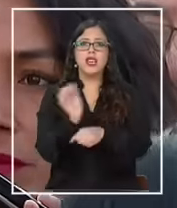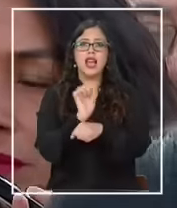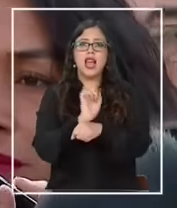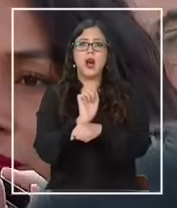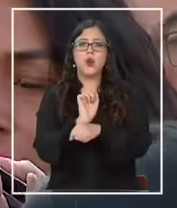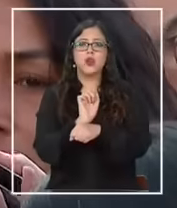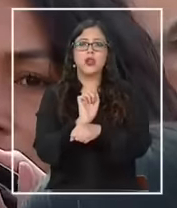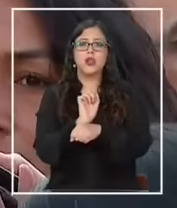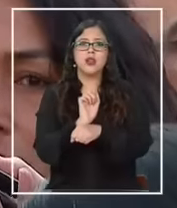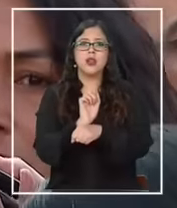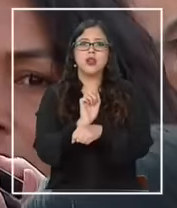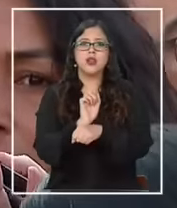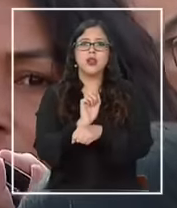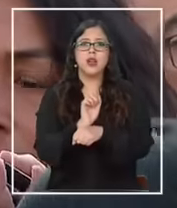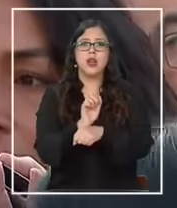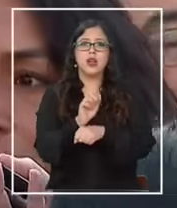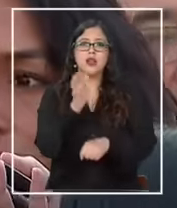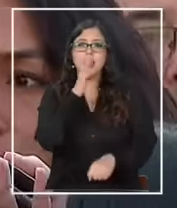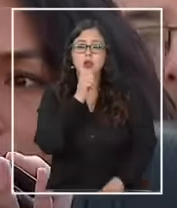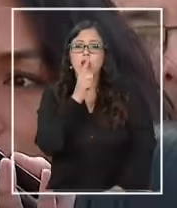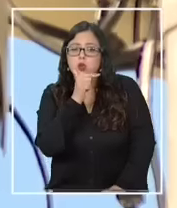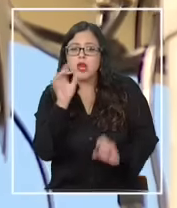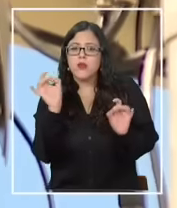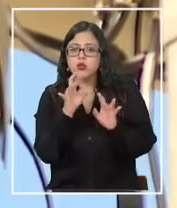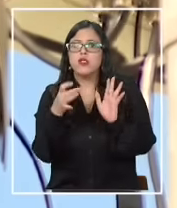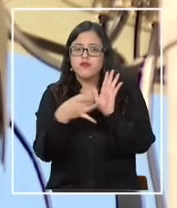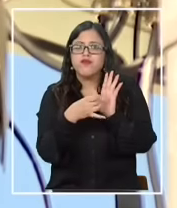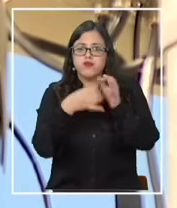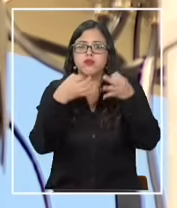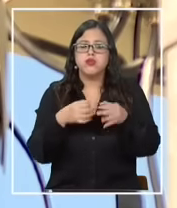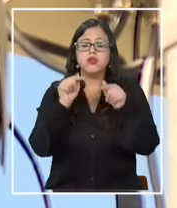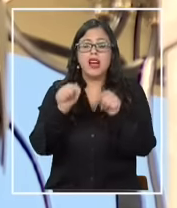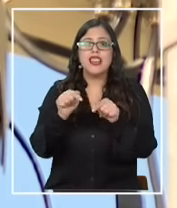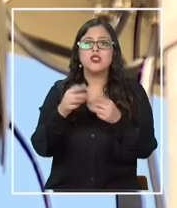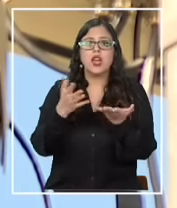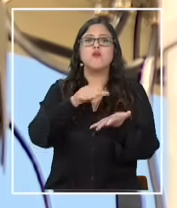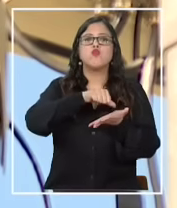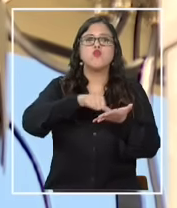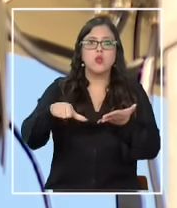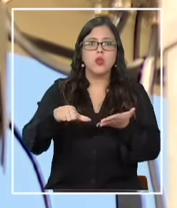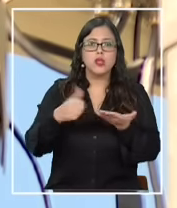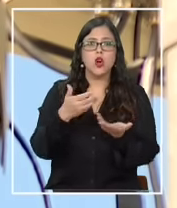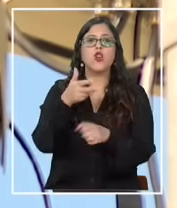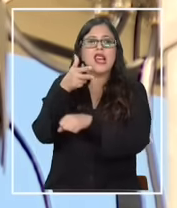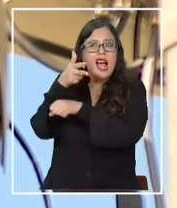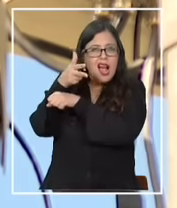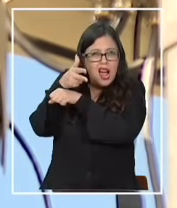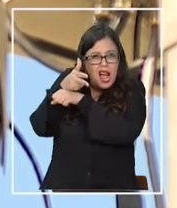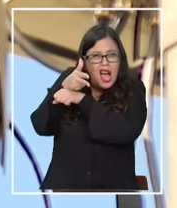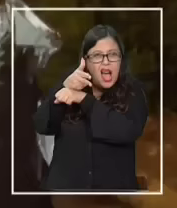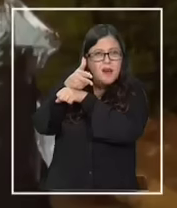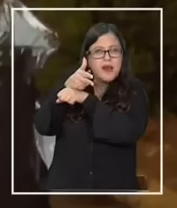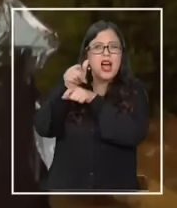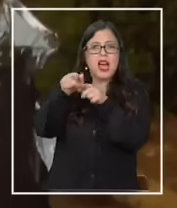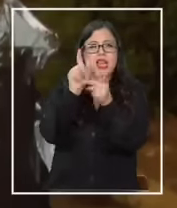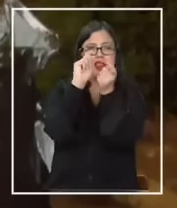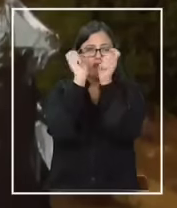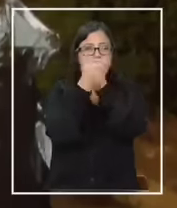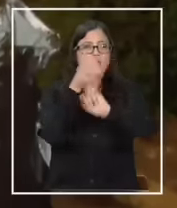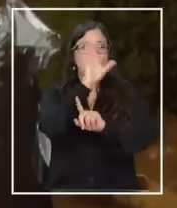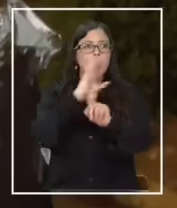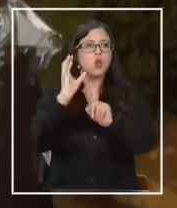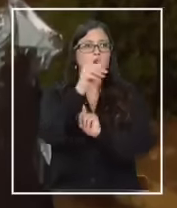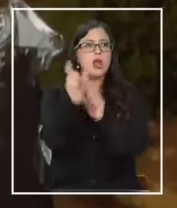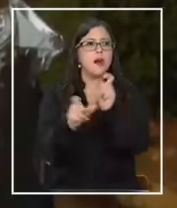no cabe ninguna duda de que ha cometido la infracción. La idea de cursar infracciones a través de cámaras busca cambiar la cultura de los